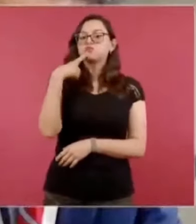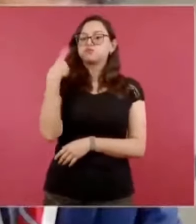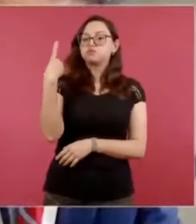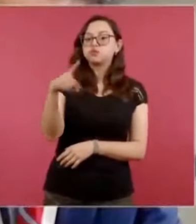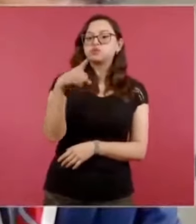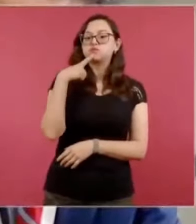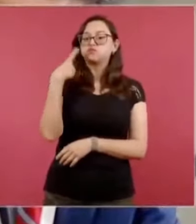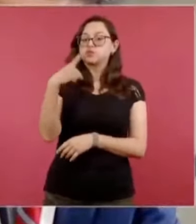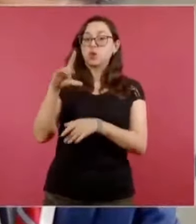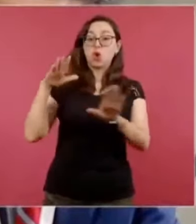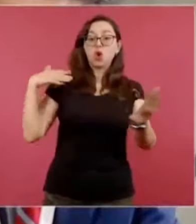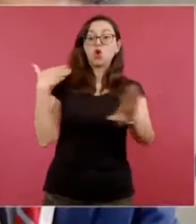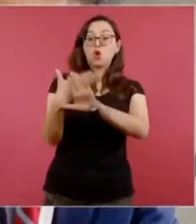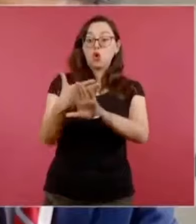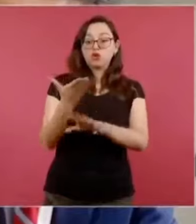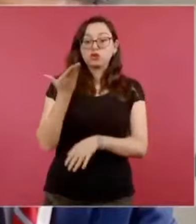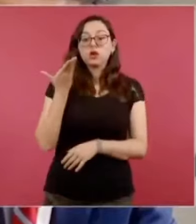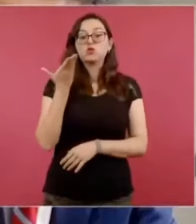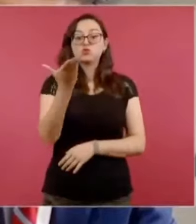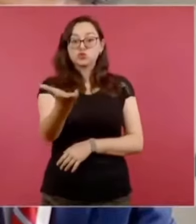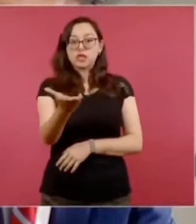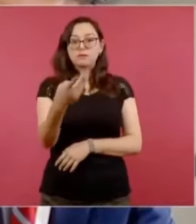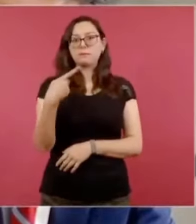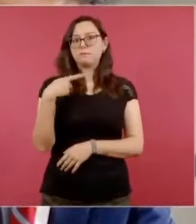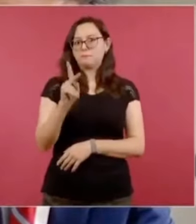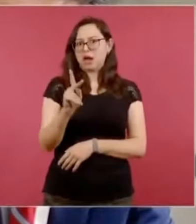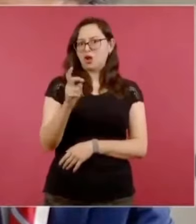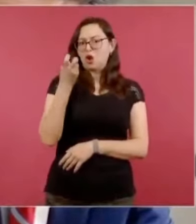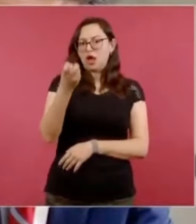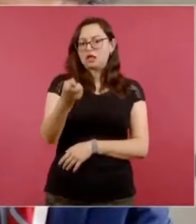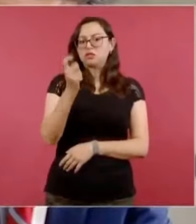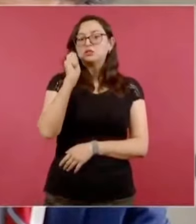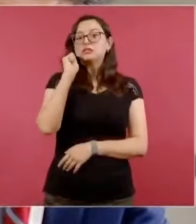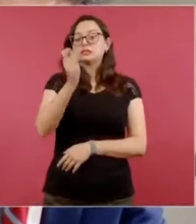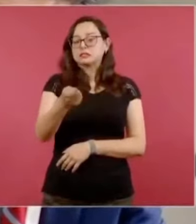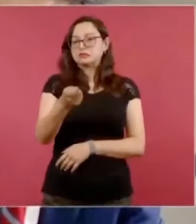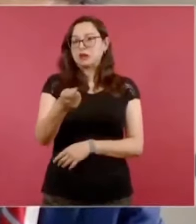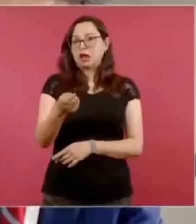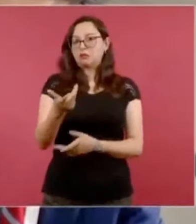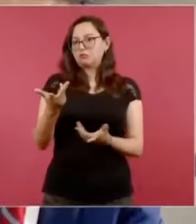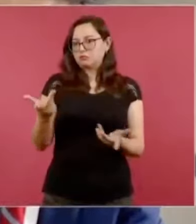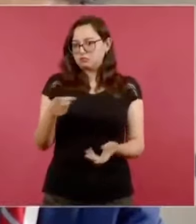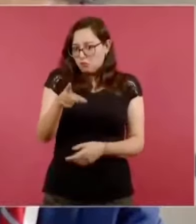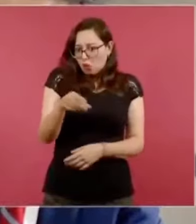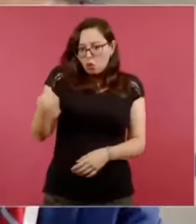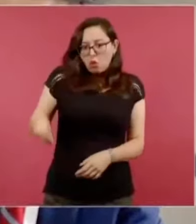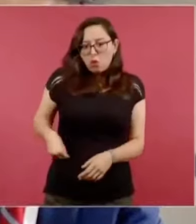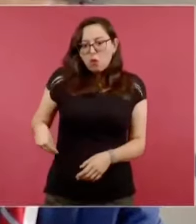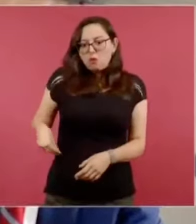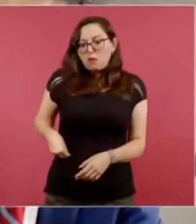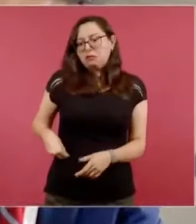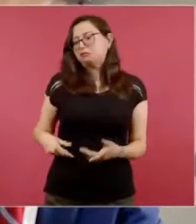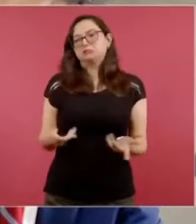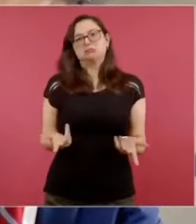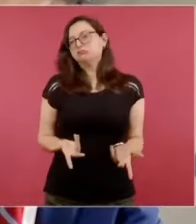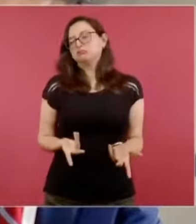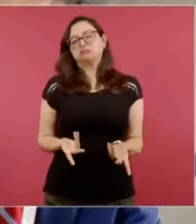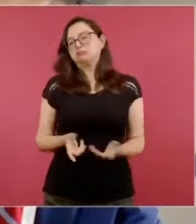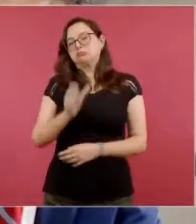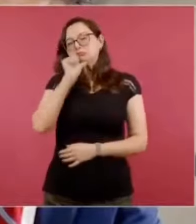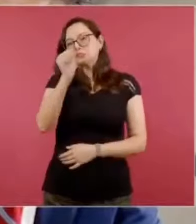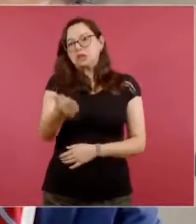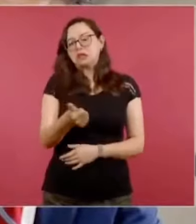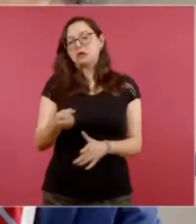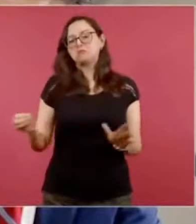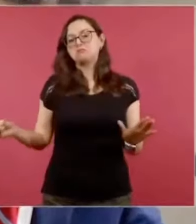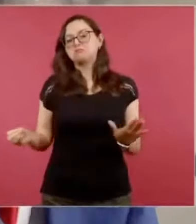decir que todas sean aceptadas o que deriven en una resolución, muchas de ellas han sido de hecho desechadas, otras están en trámite.